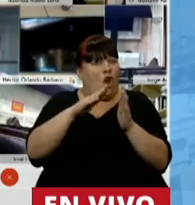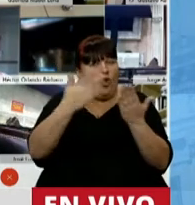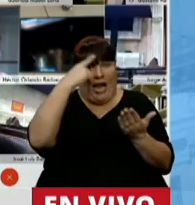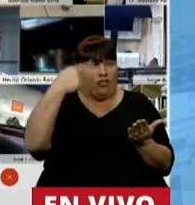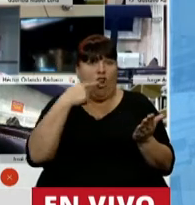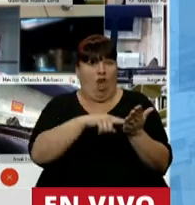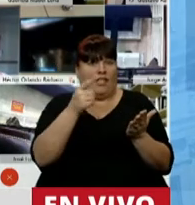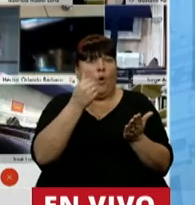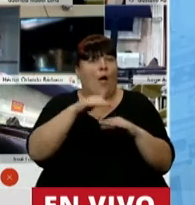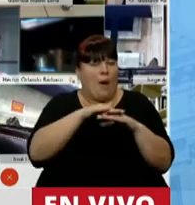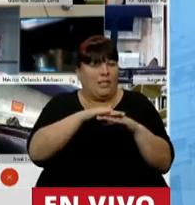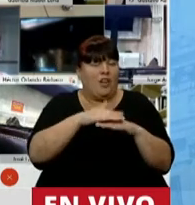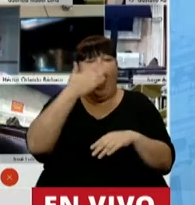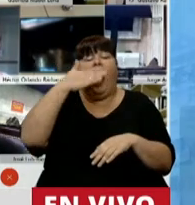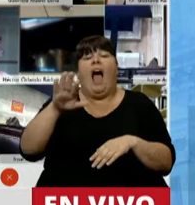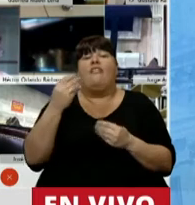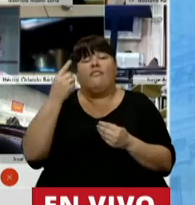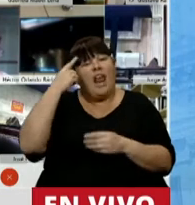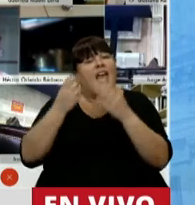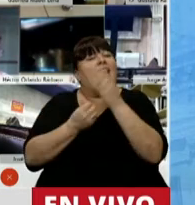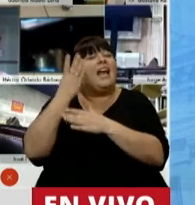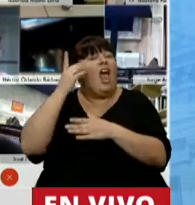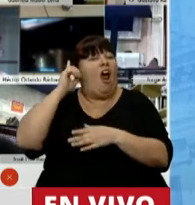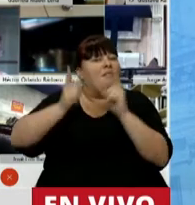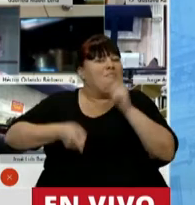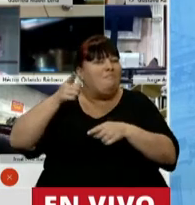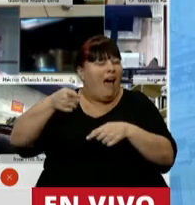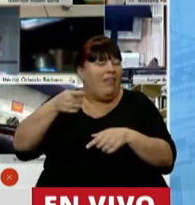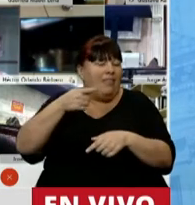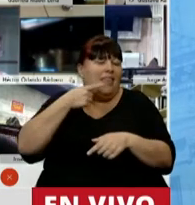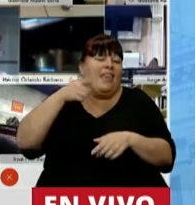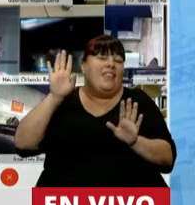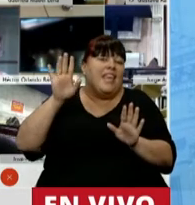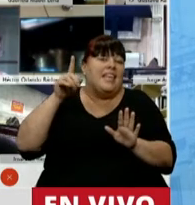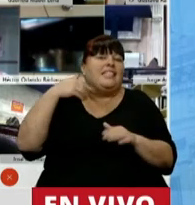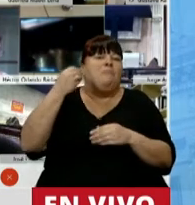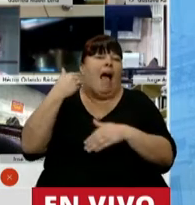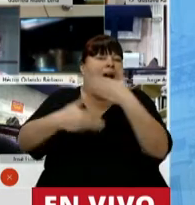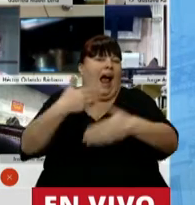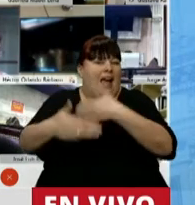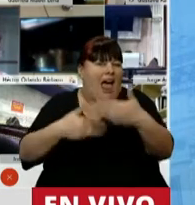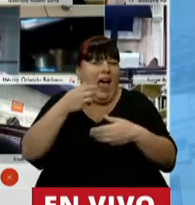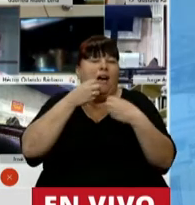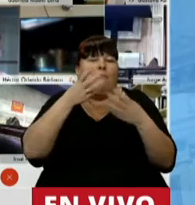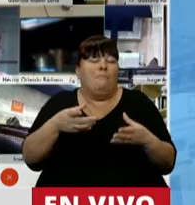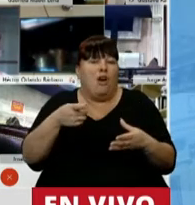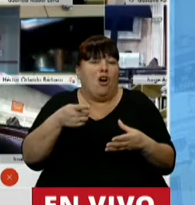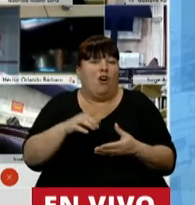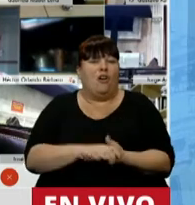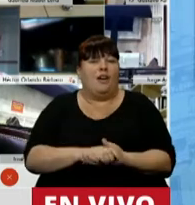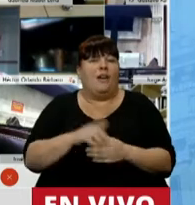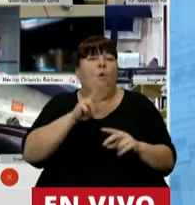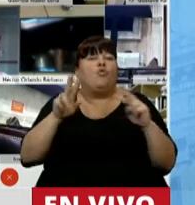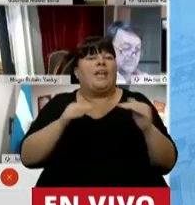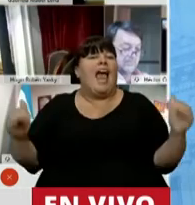Constitución, sino que resulta de una creación doctrinal que ha justificado criterios progresivos en función de los de